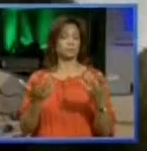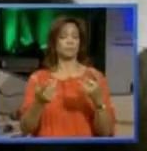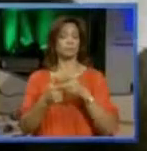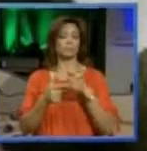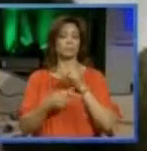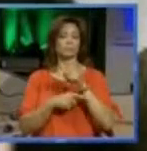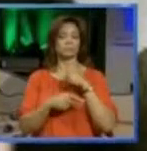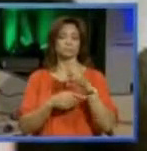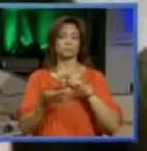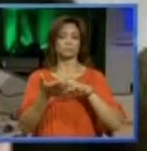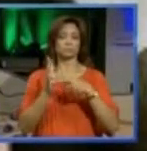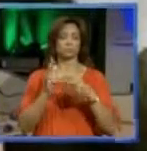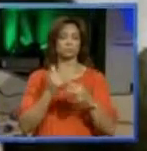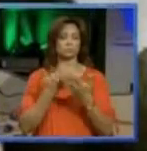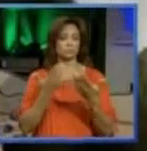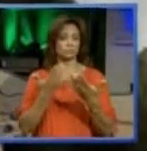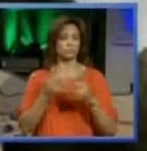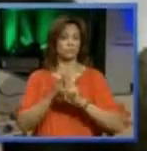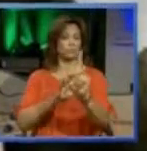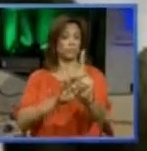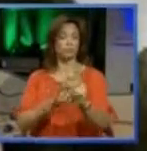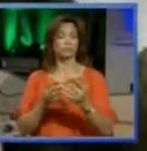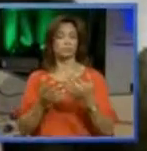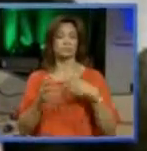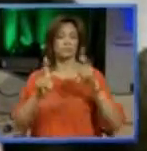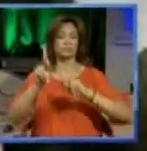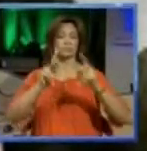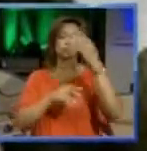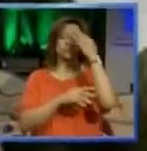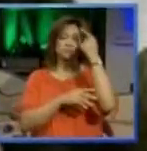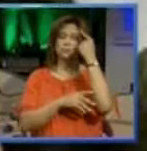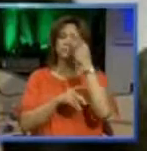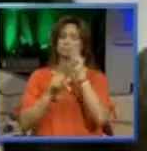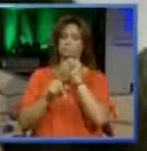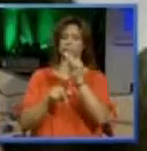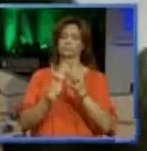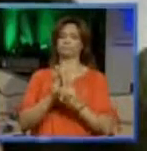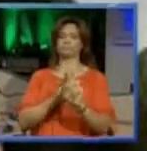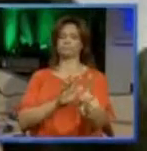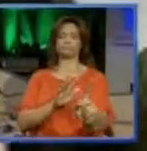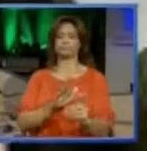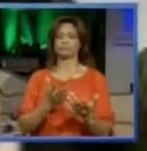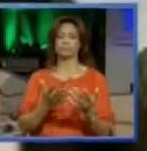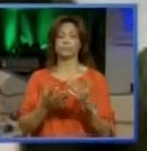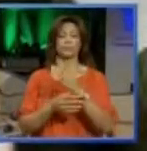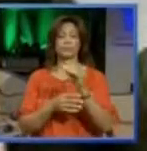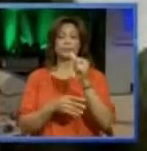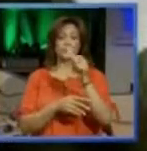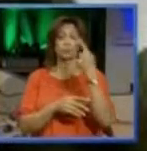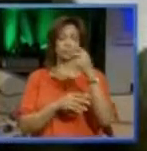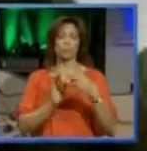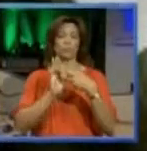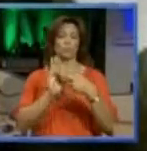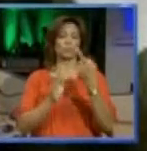Primero, que tú no representas un riesgo de fuga, o que las autoridades piensan que tú no te vas a fugar, y que tú no